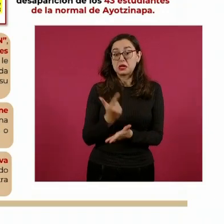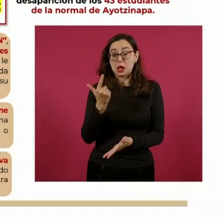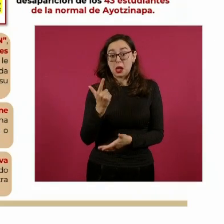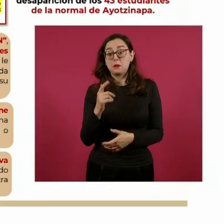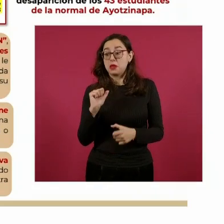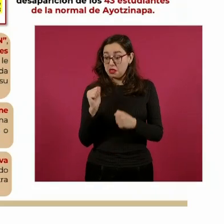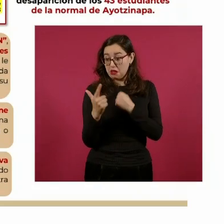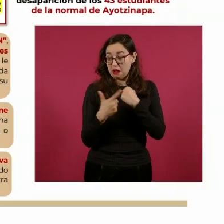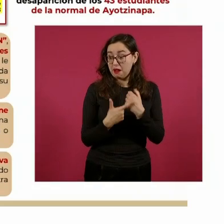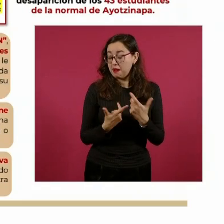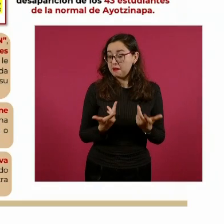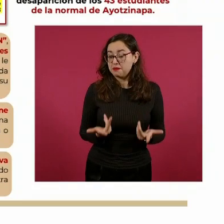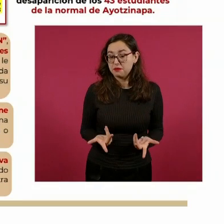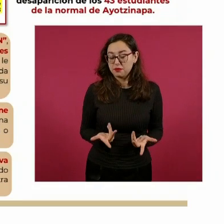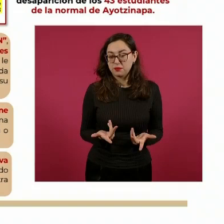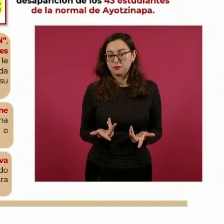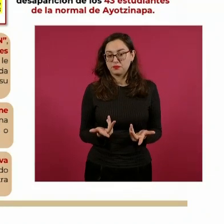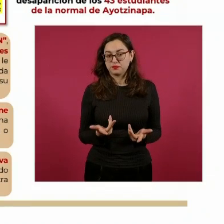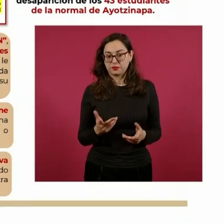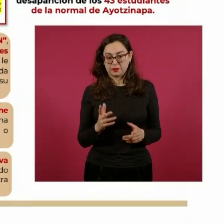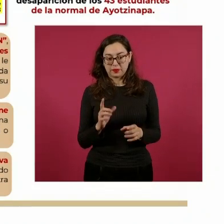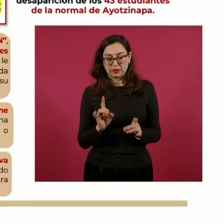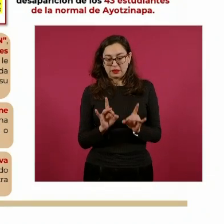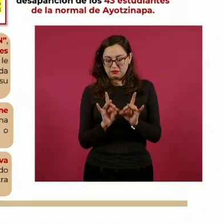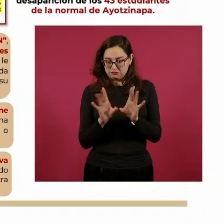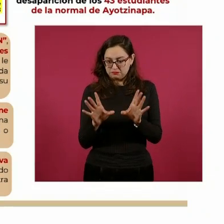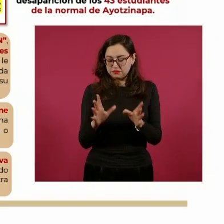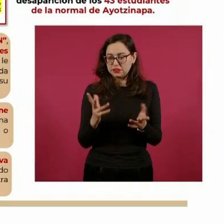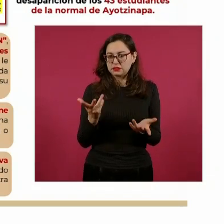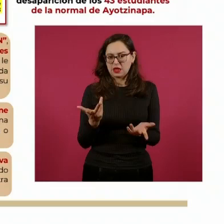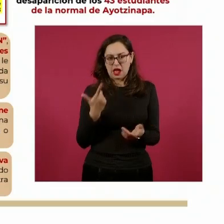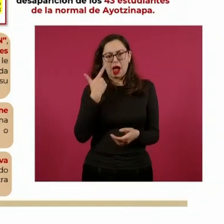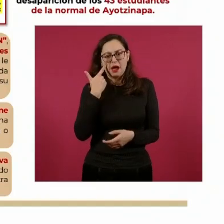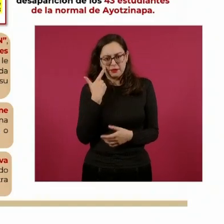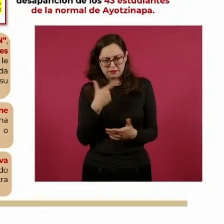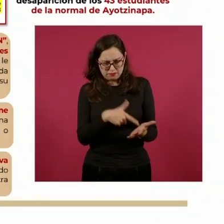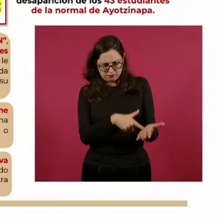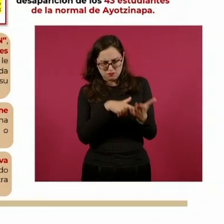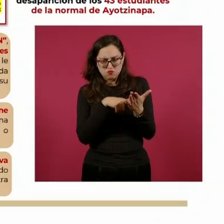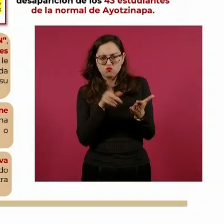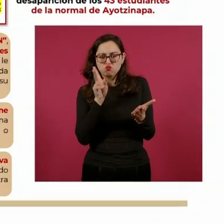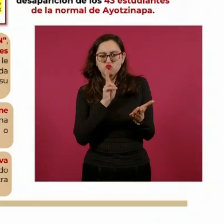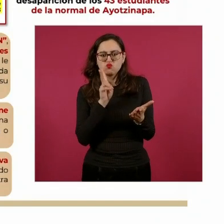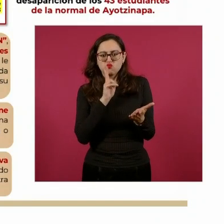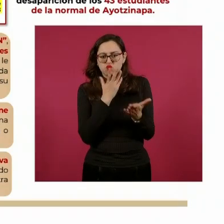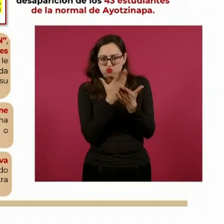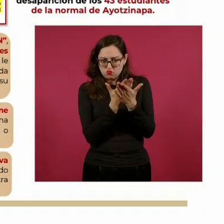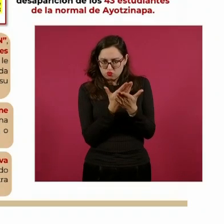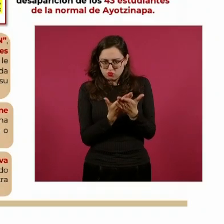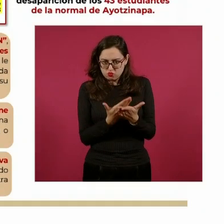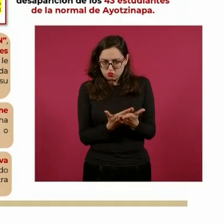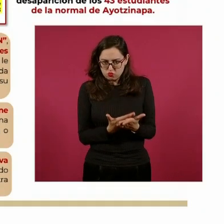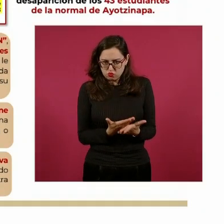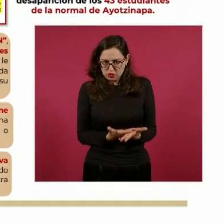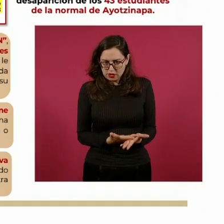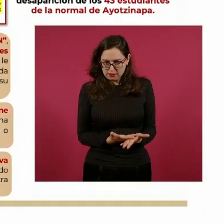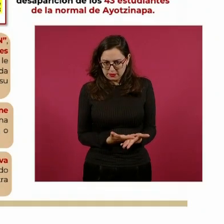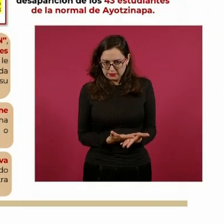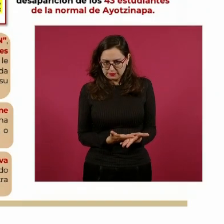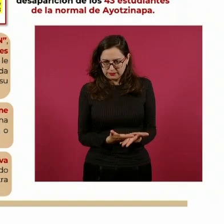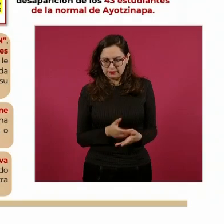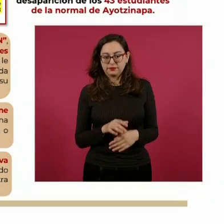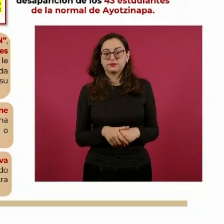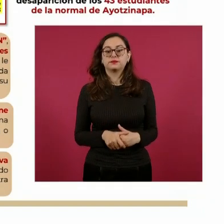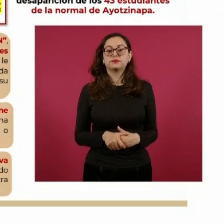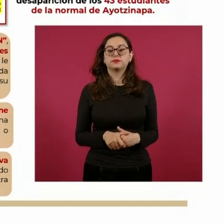grave, de una enfermedad terminal o crónico degenerativa compleja o no, la que padece el expresidente municipal de